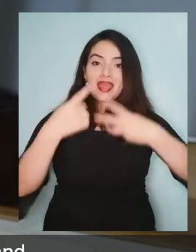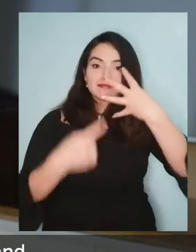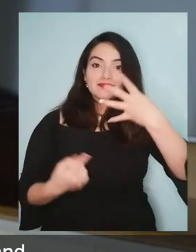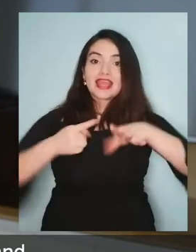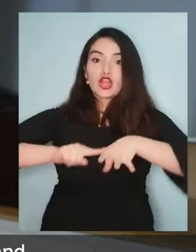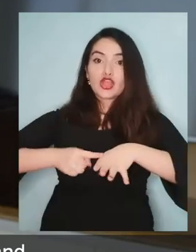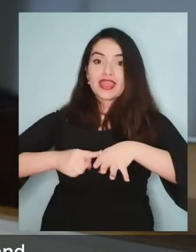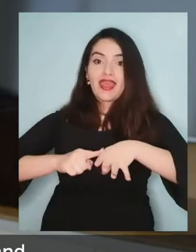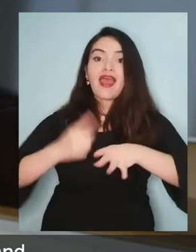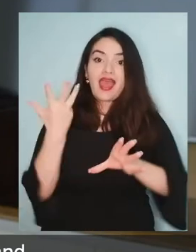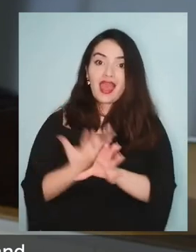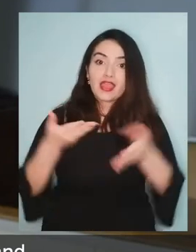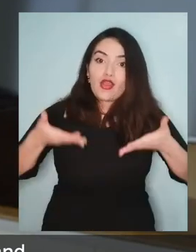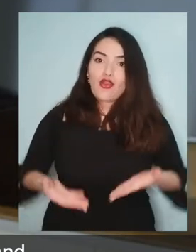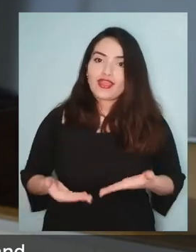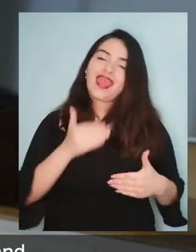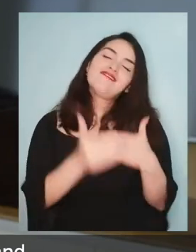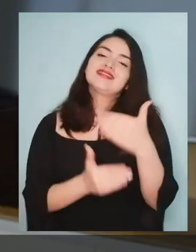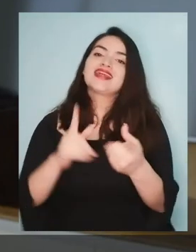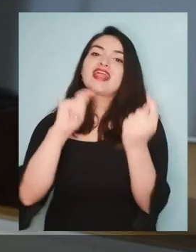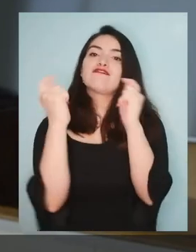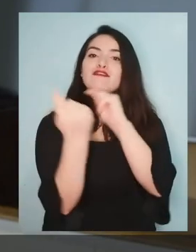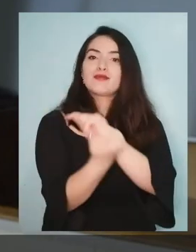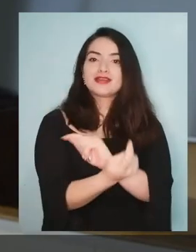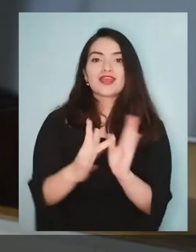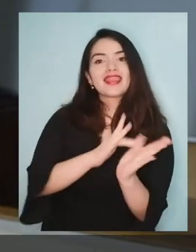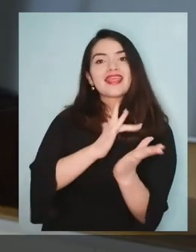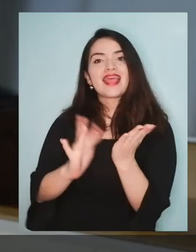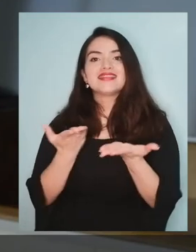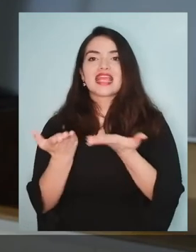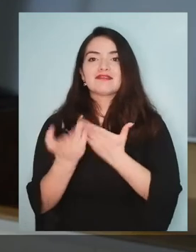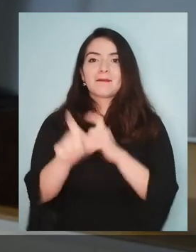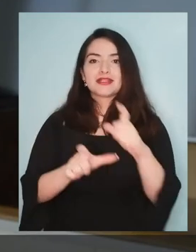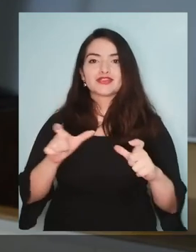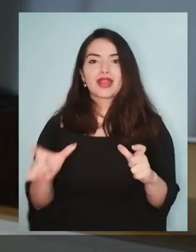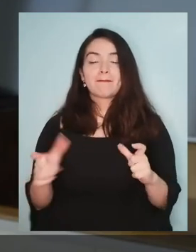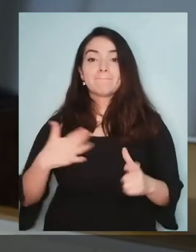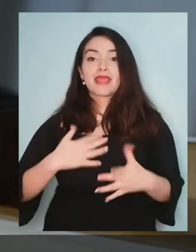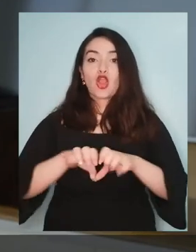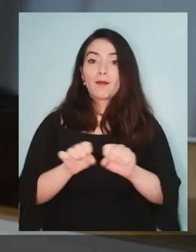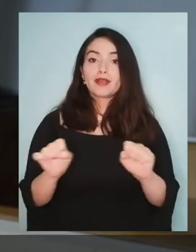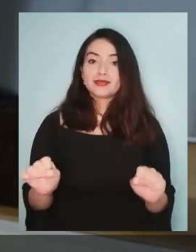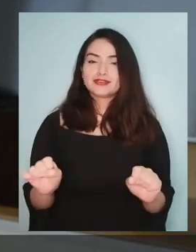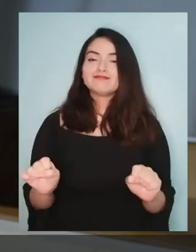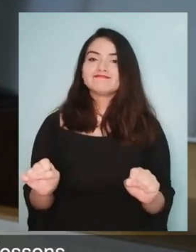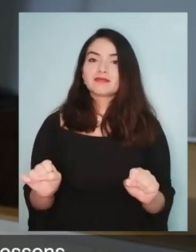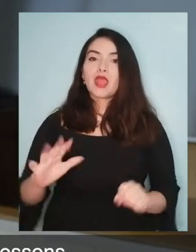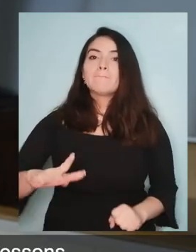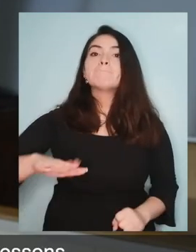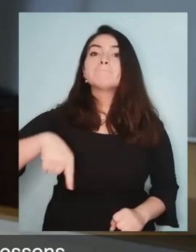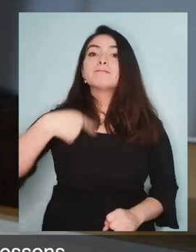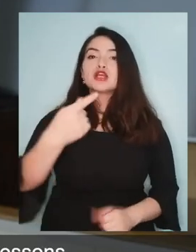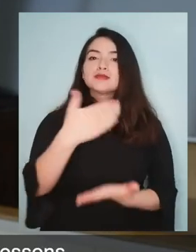donde las herramientas tecnológicas disponibles permiten hoy avanzar en una transformación digital al servicio de las personas. Mi